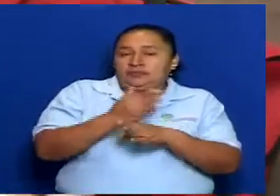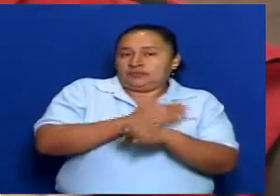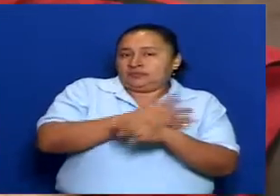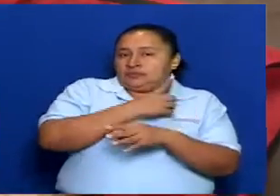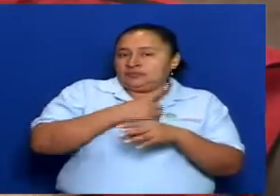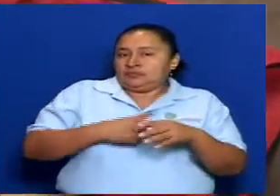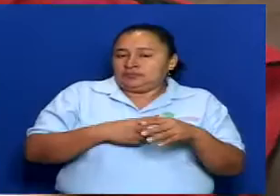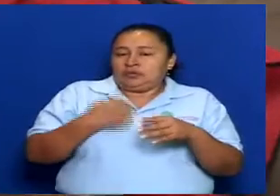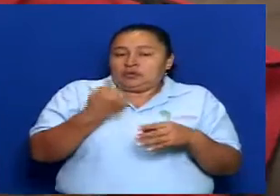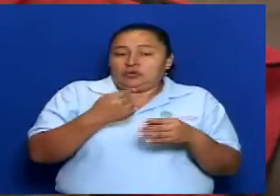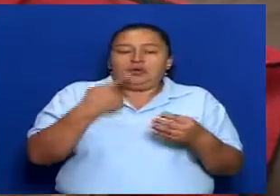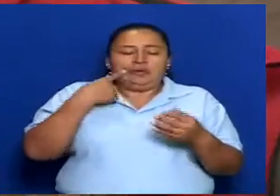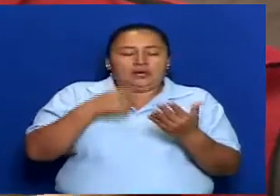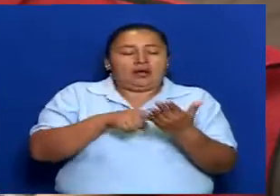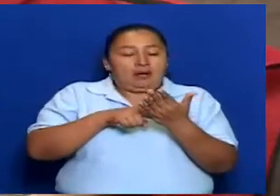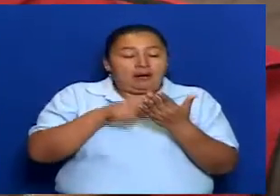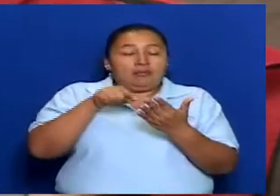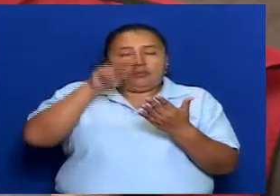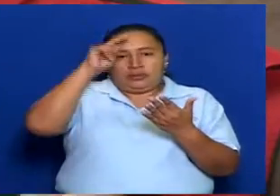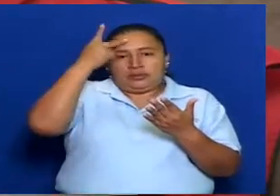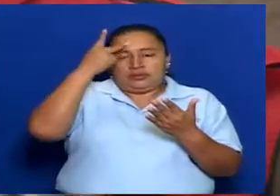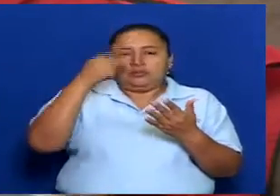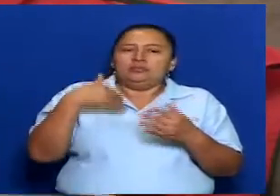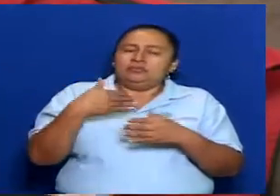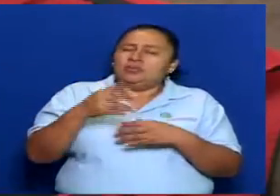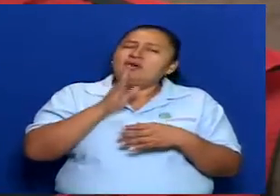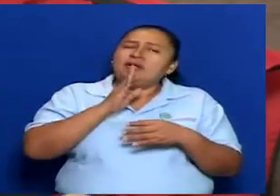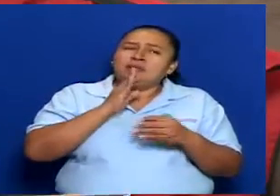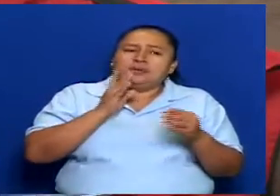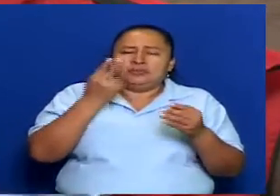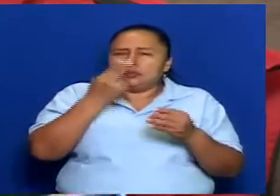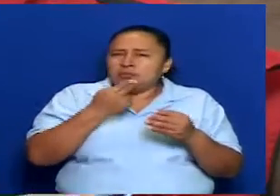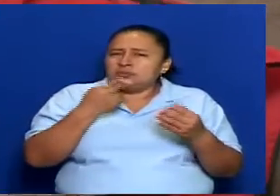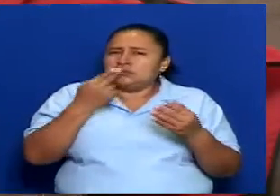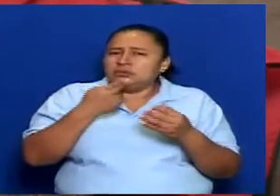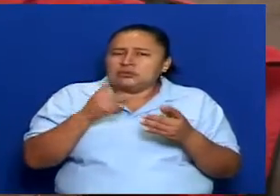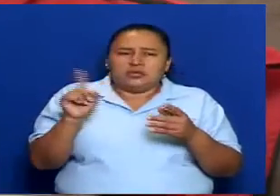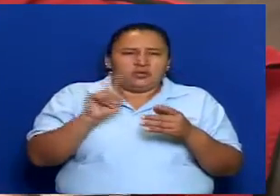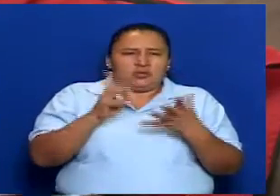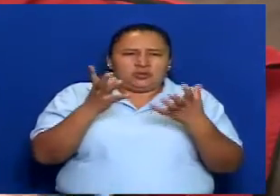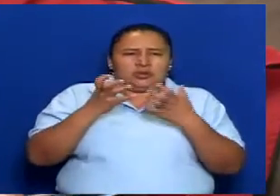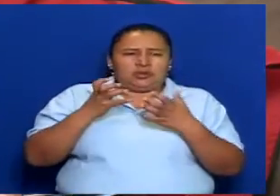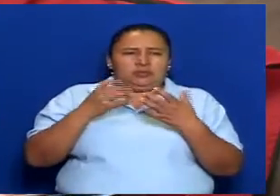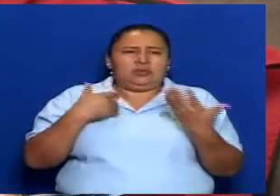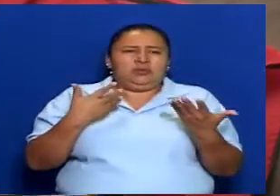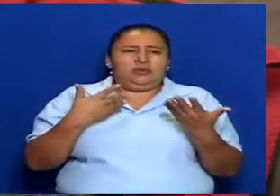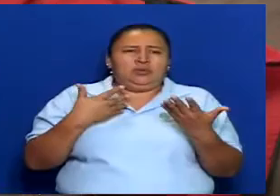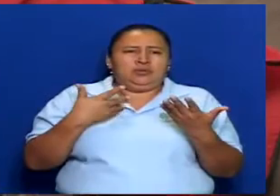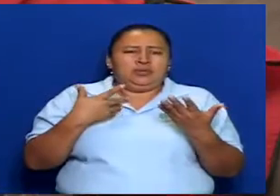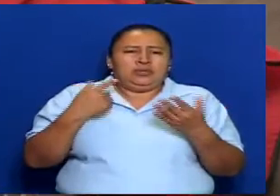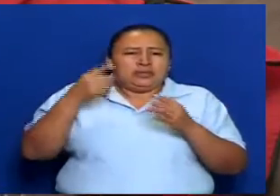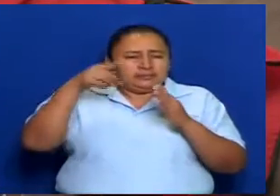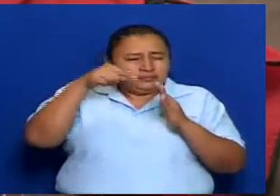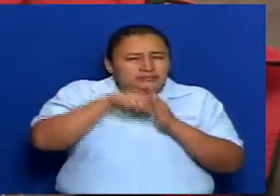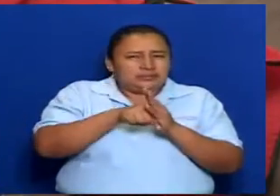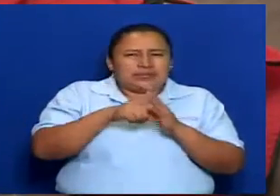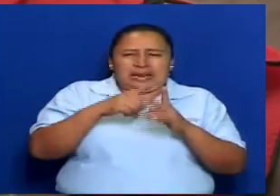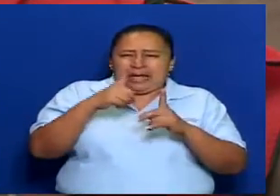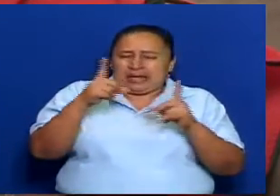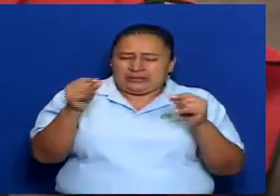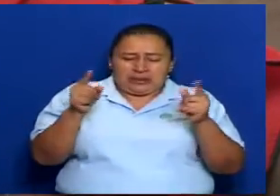no solo que quede aquí. Cuando estábamos elaborando y consultando decíamos, no lo queremos tan largo, queremos algo